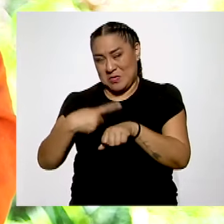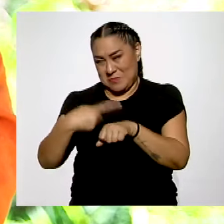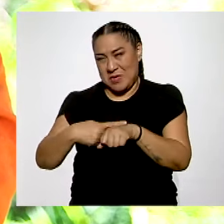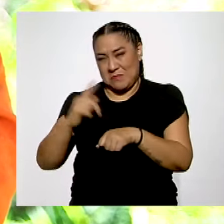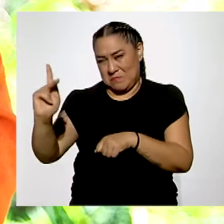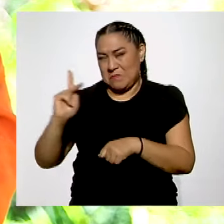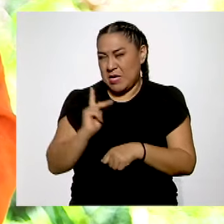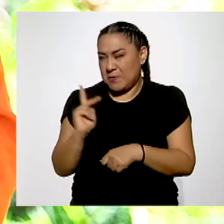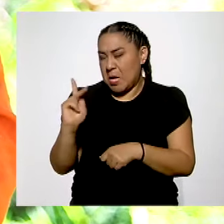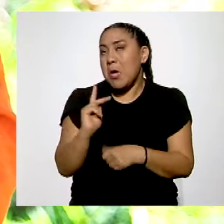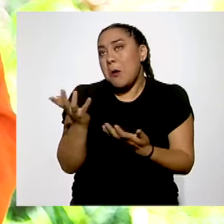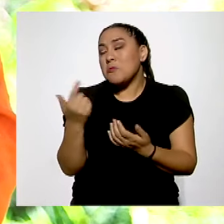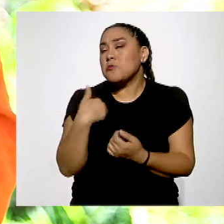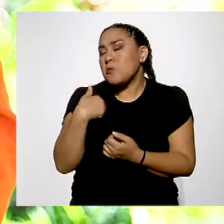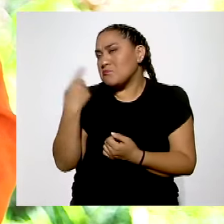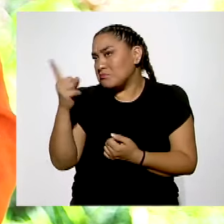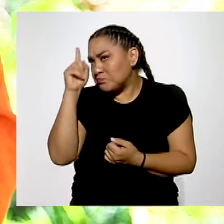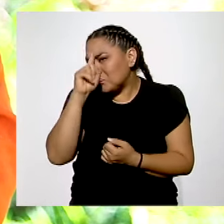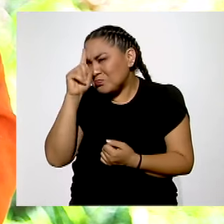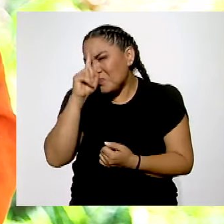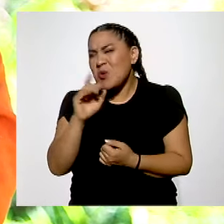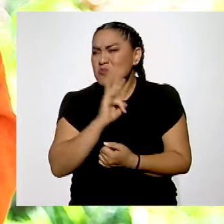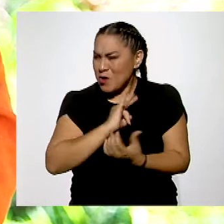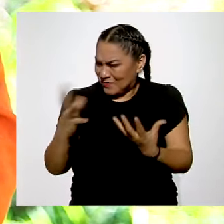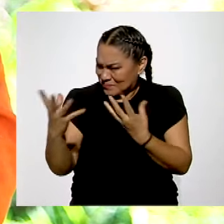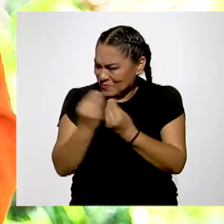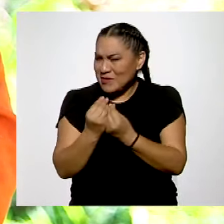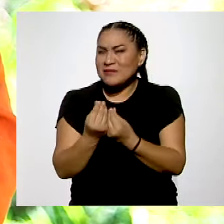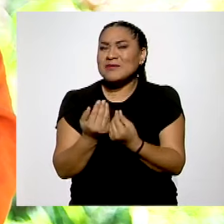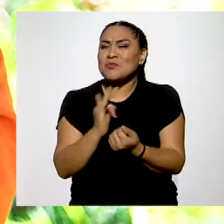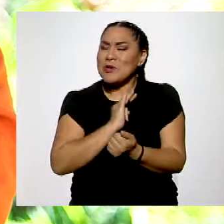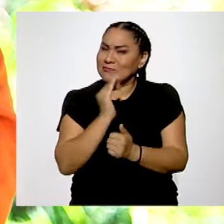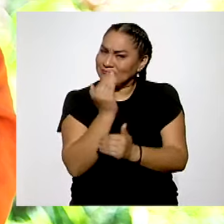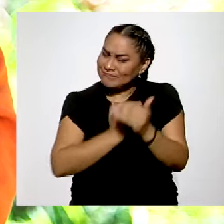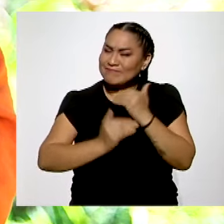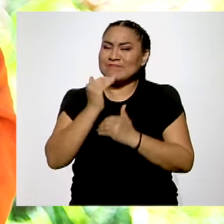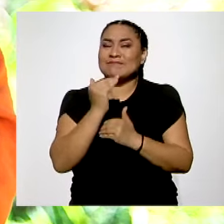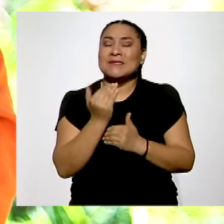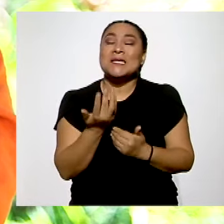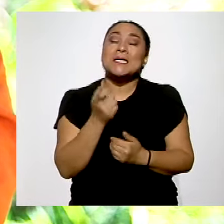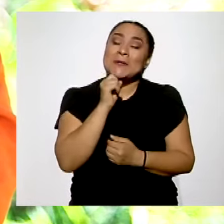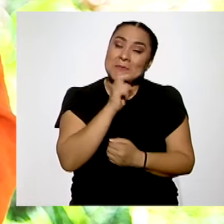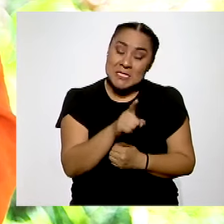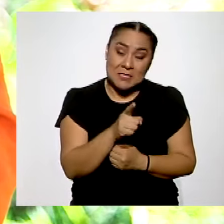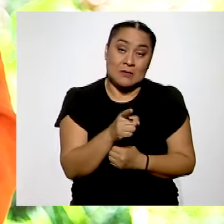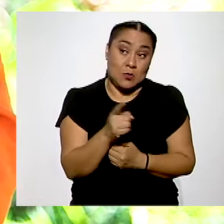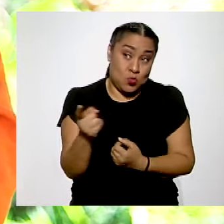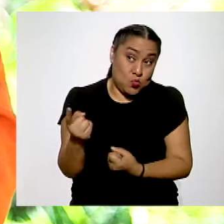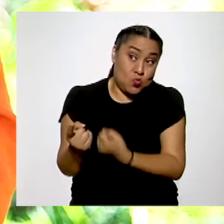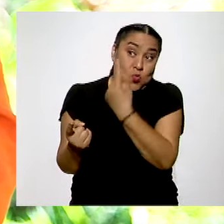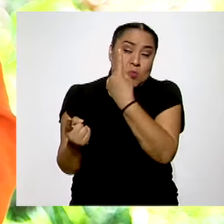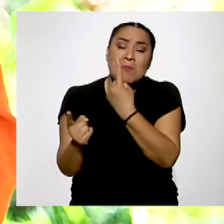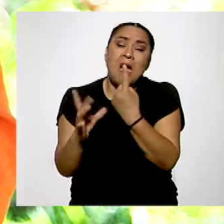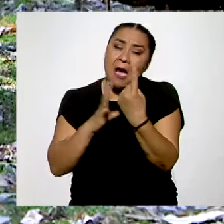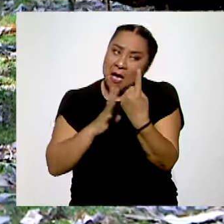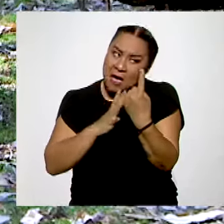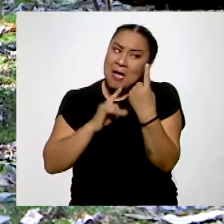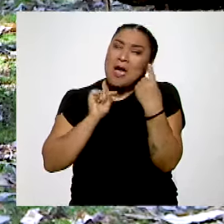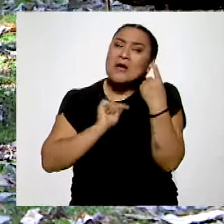les diría que podemos hacer cosas increíbles y además que no son los únicos.